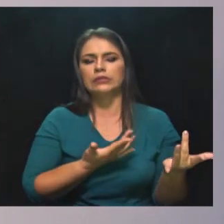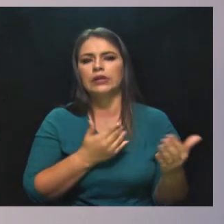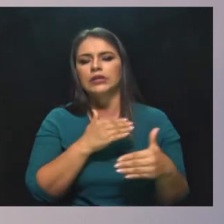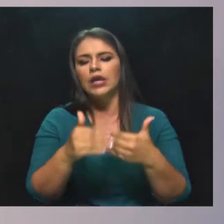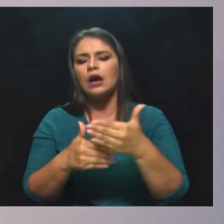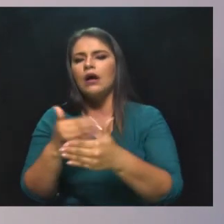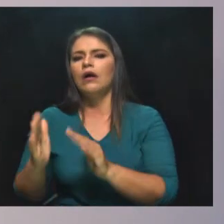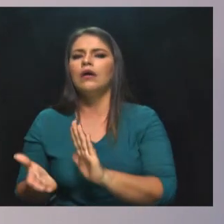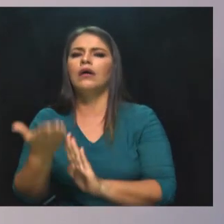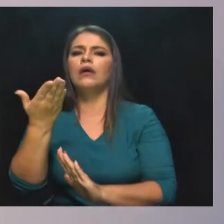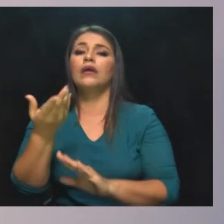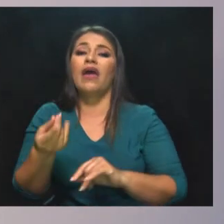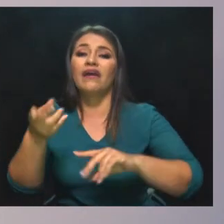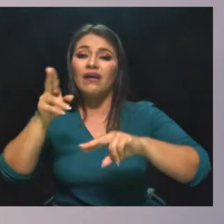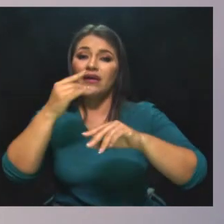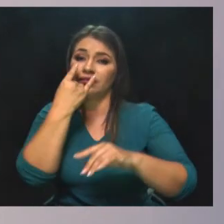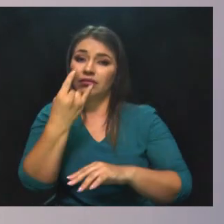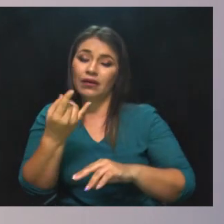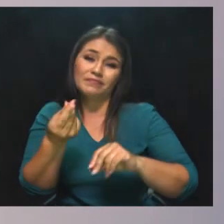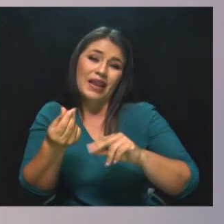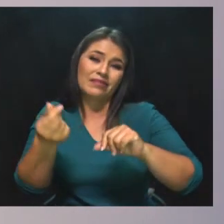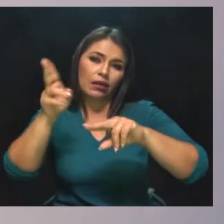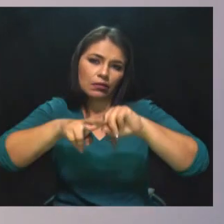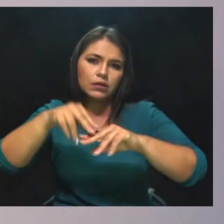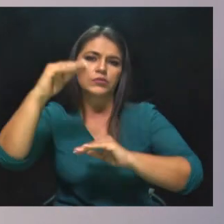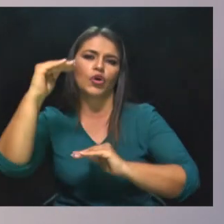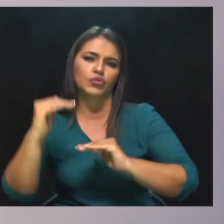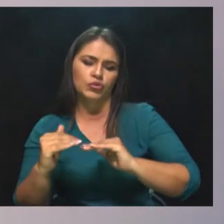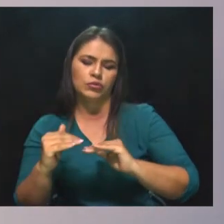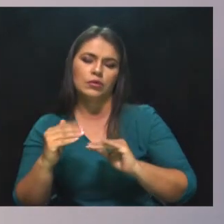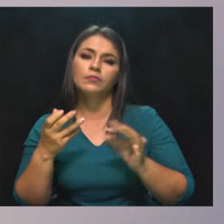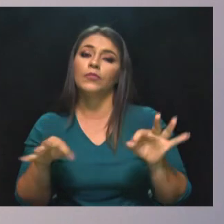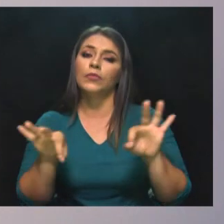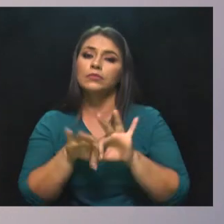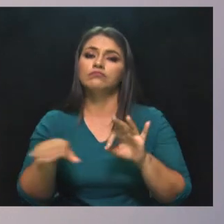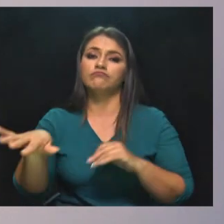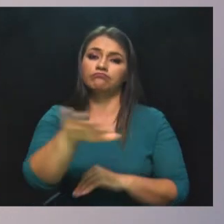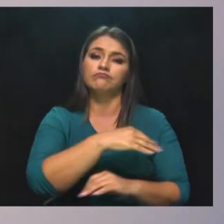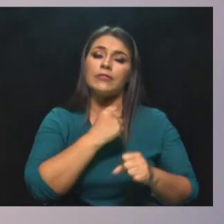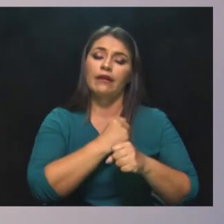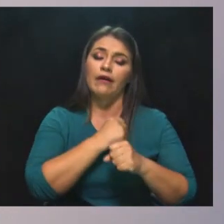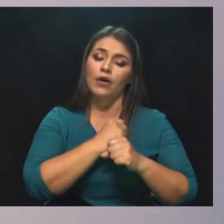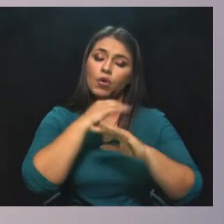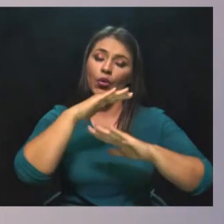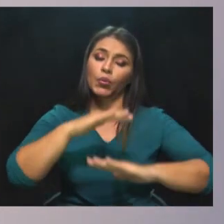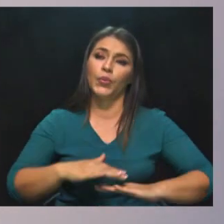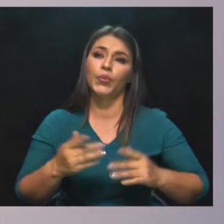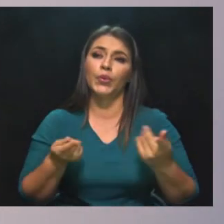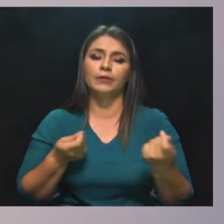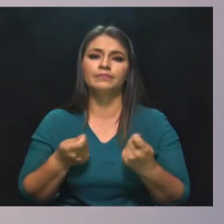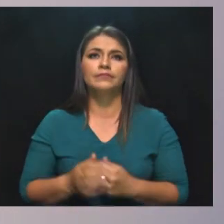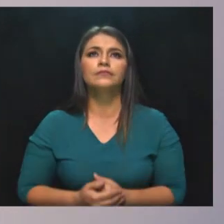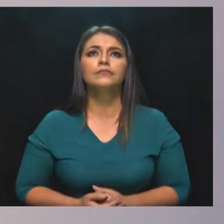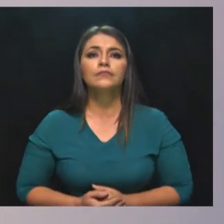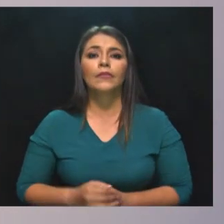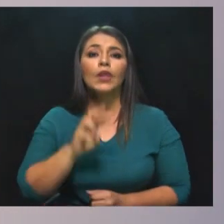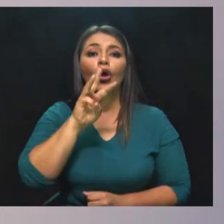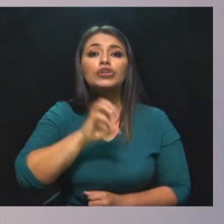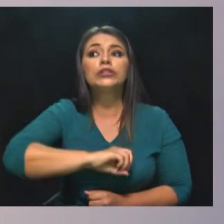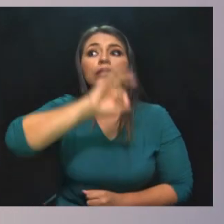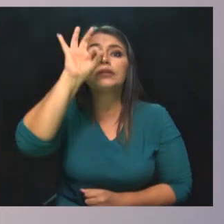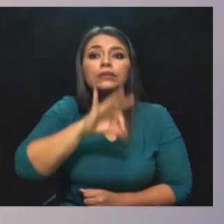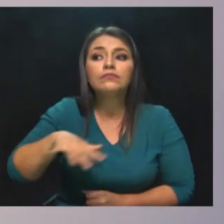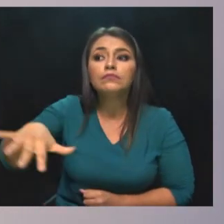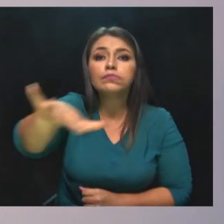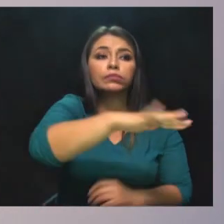frente a la contingencia y proteger el empleo. Los pequeños empresarios son el 80% de nuestro